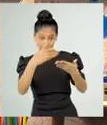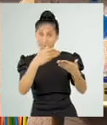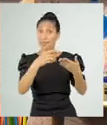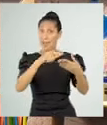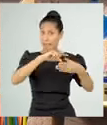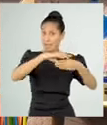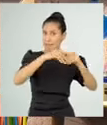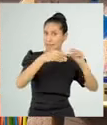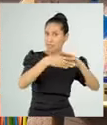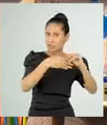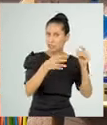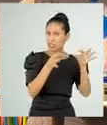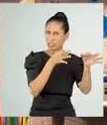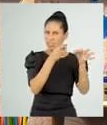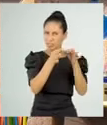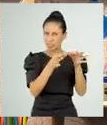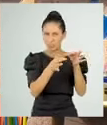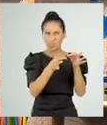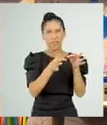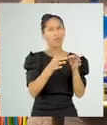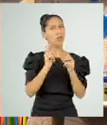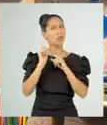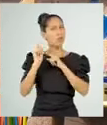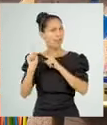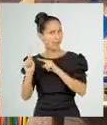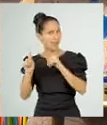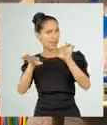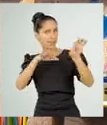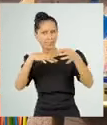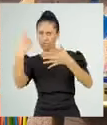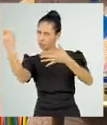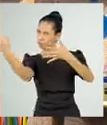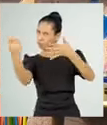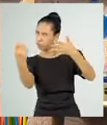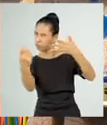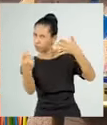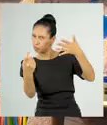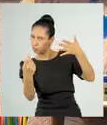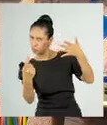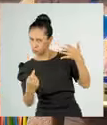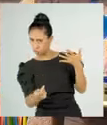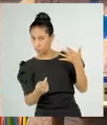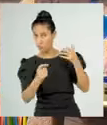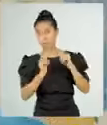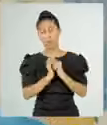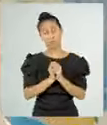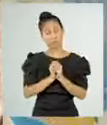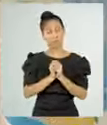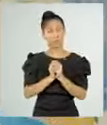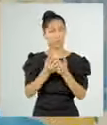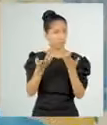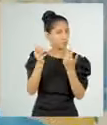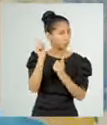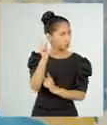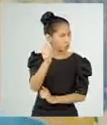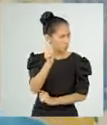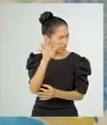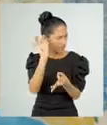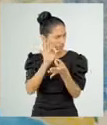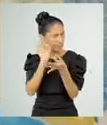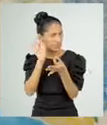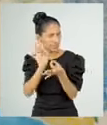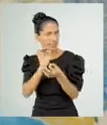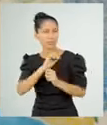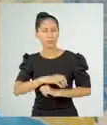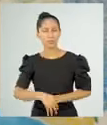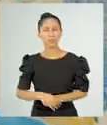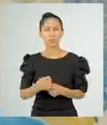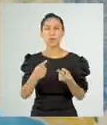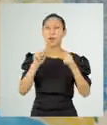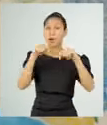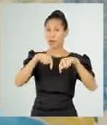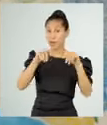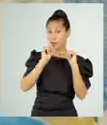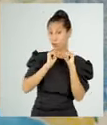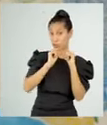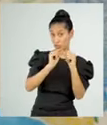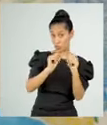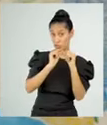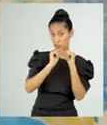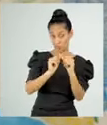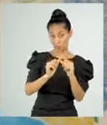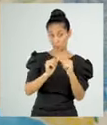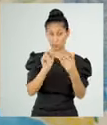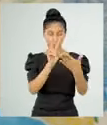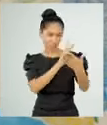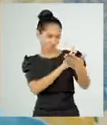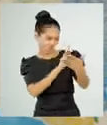se desarrollan diversas instrucciones e indicaciones que determinan la historia. Muy bien, exacto. Ahora continuemos con la